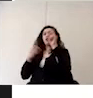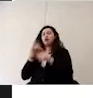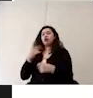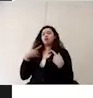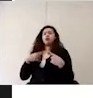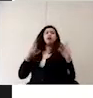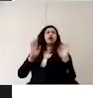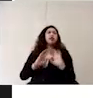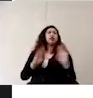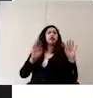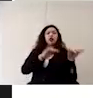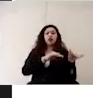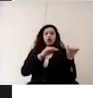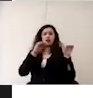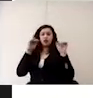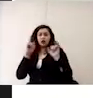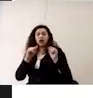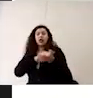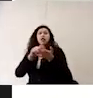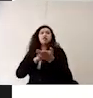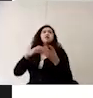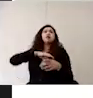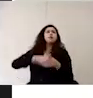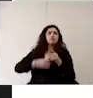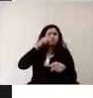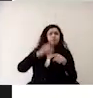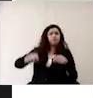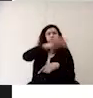se retire se debe lavar y desinfectar esa área